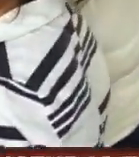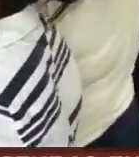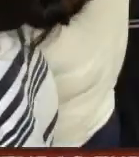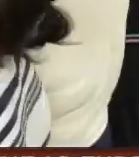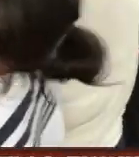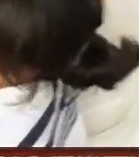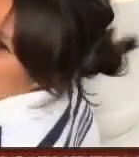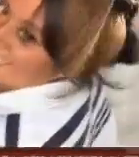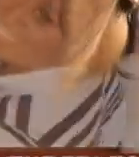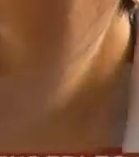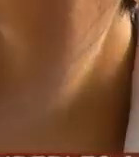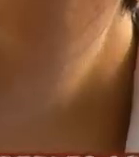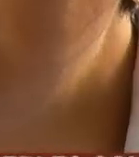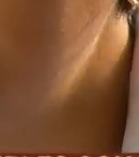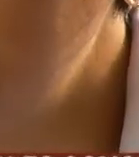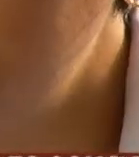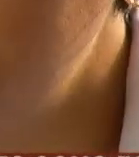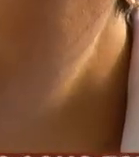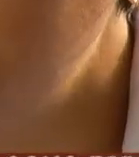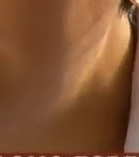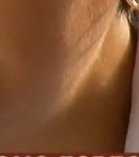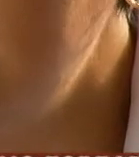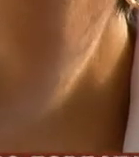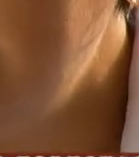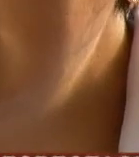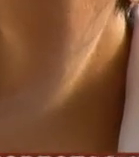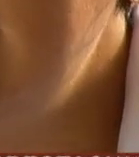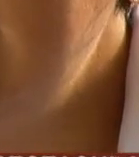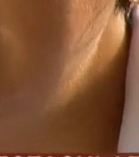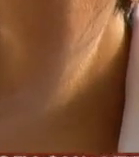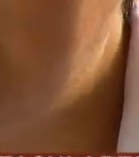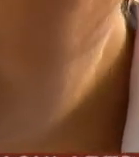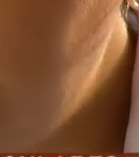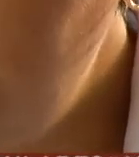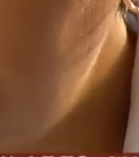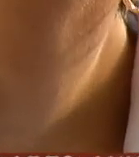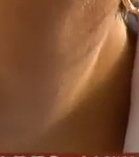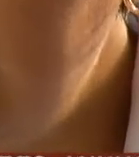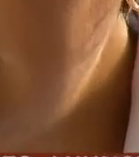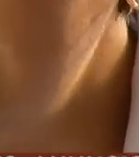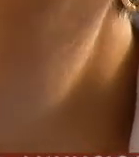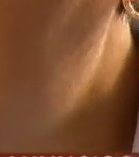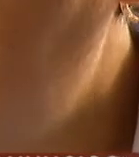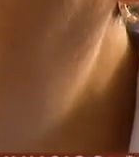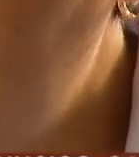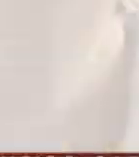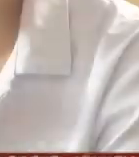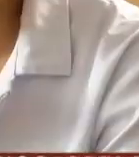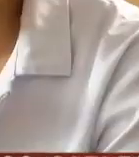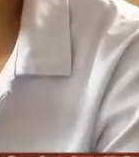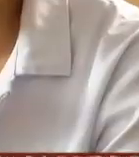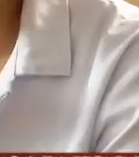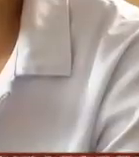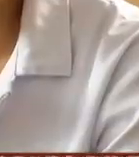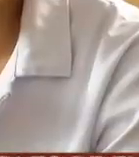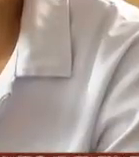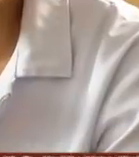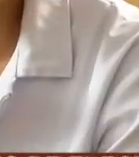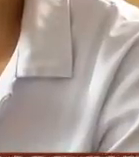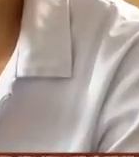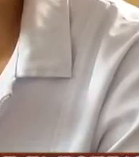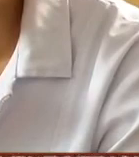capacitación constante En comparación con otros lugares la remuneración económica es mejor te brinda